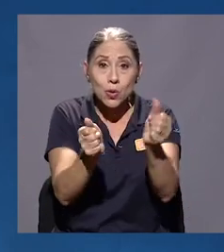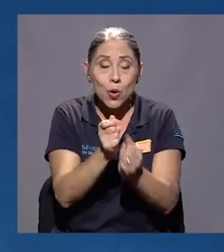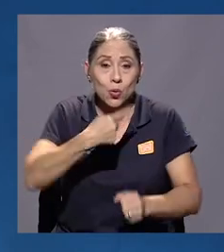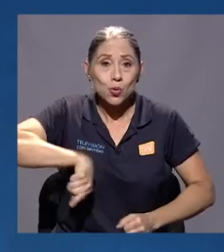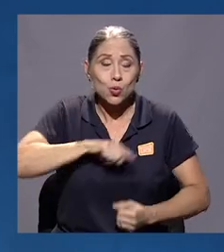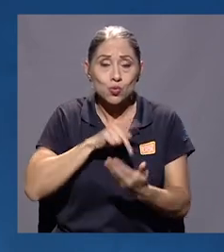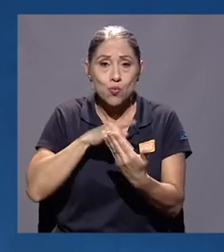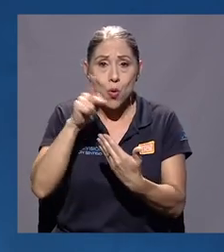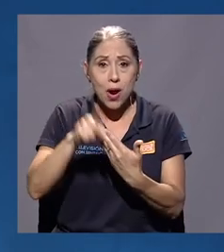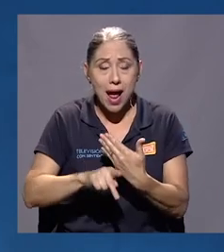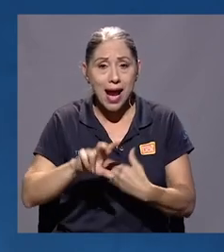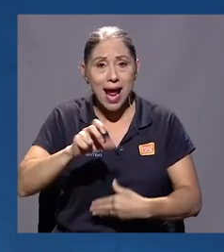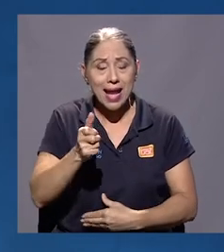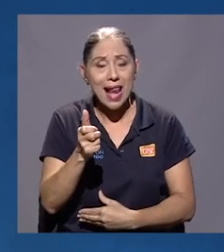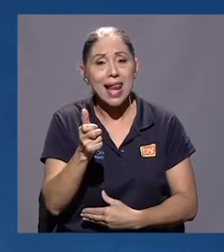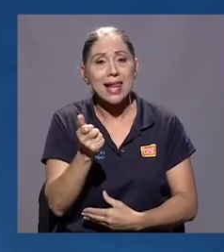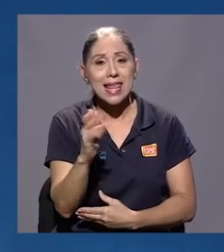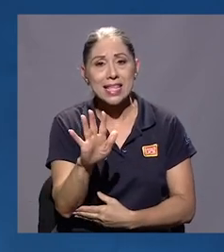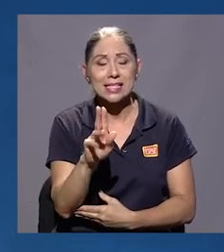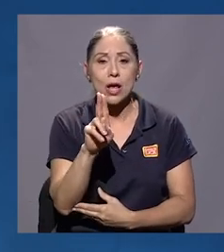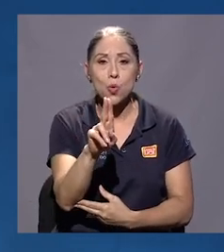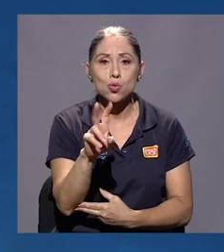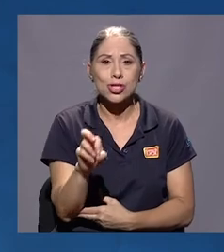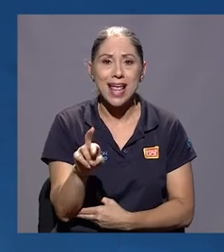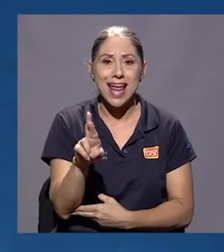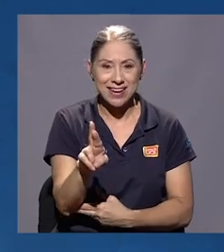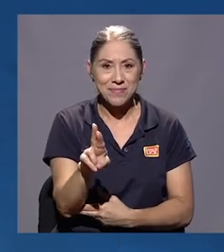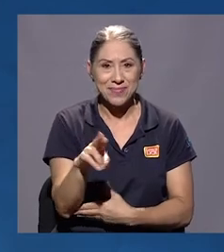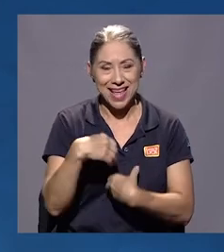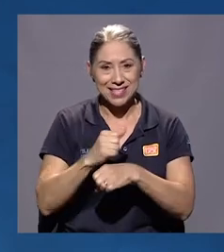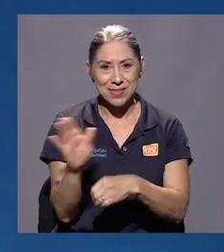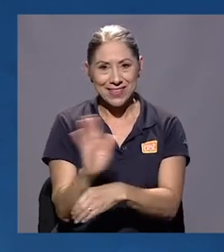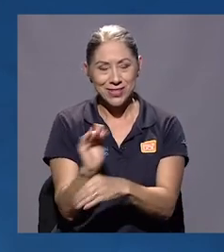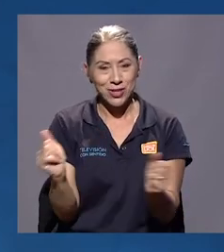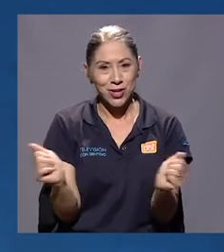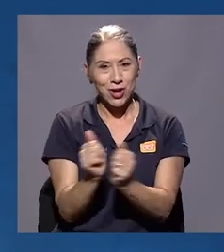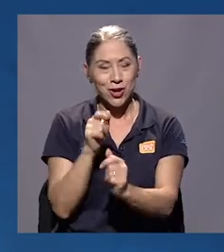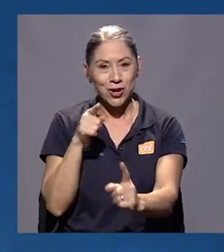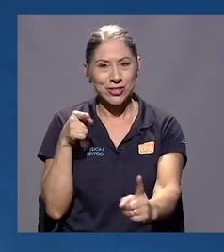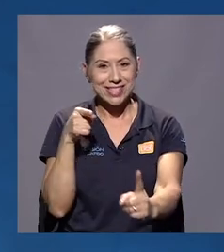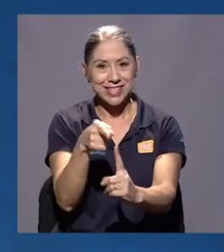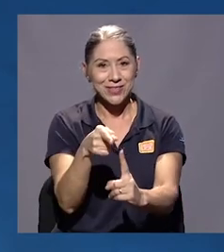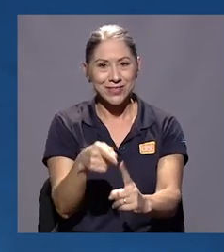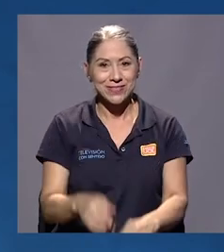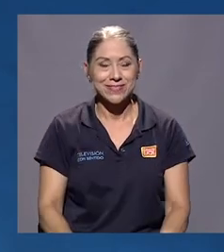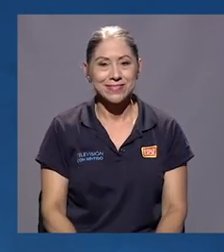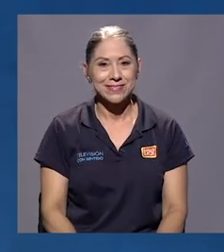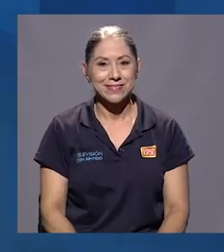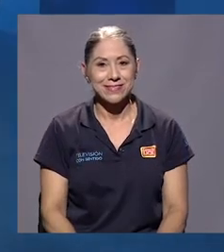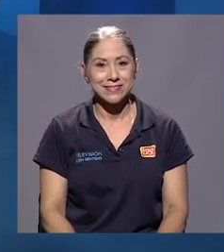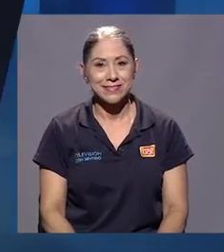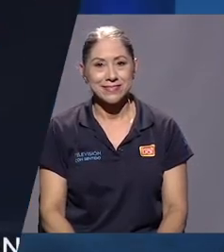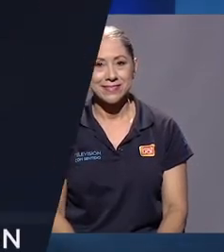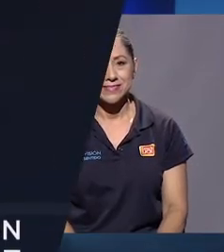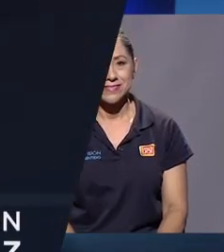nosotros con la programación de Canal 15 UCR en donde hacemos televisión con sentido.